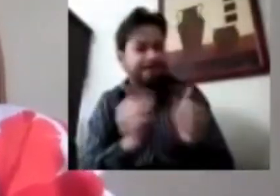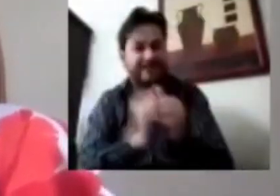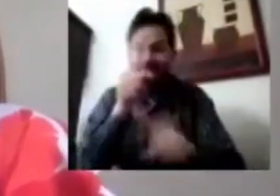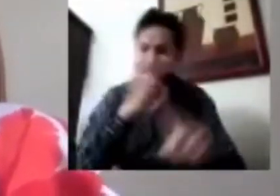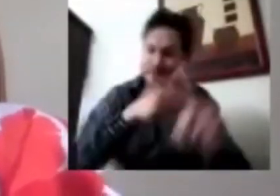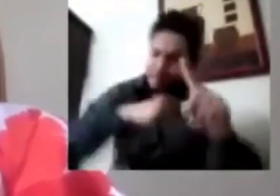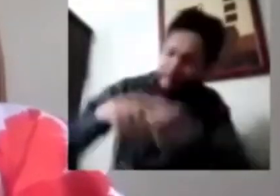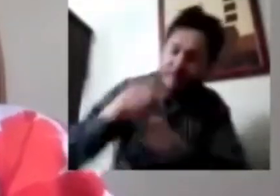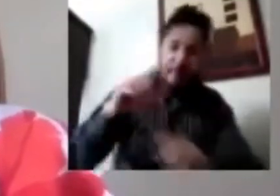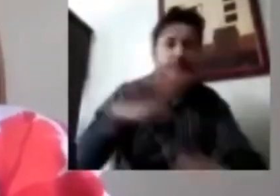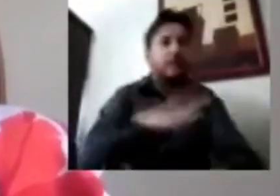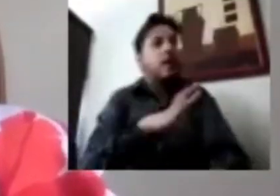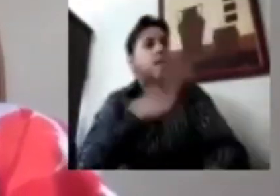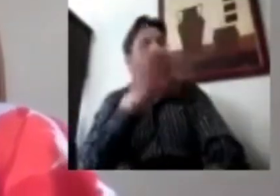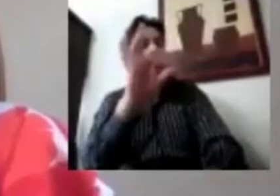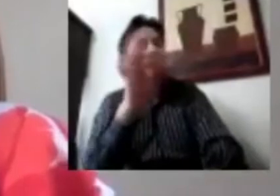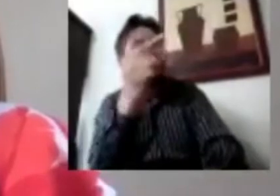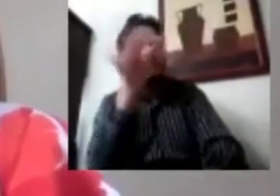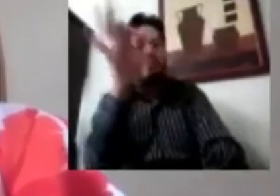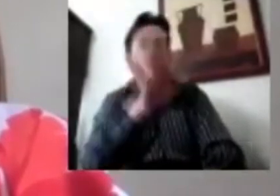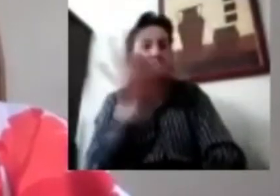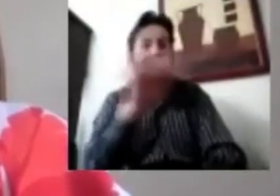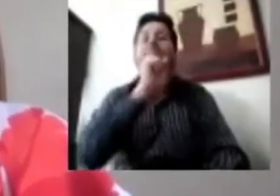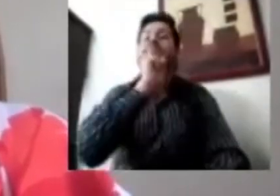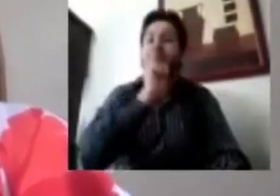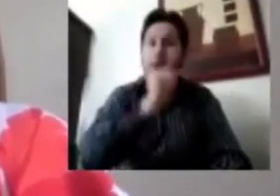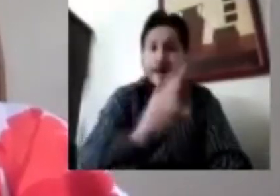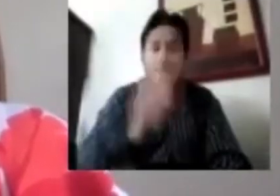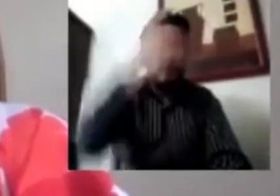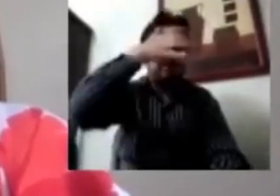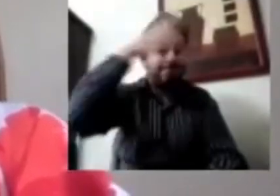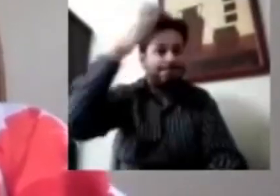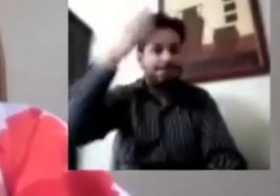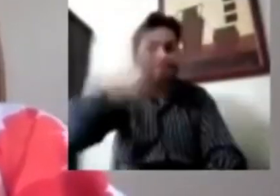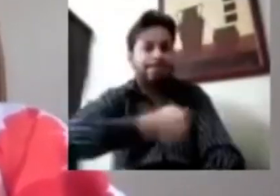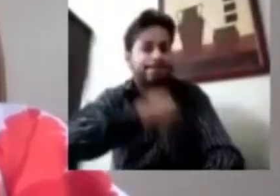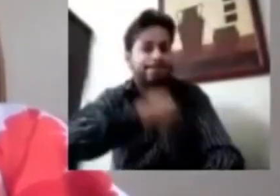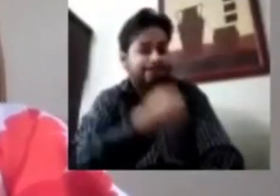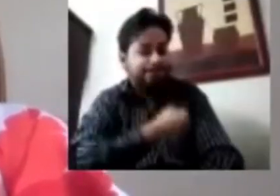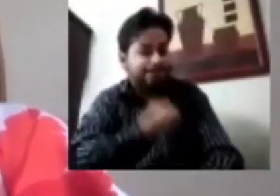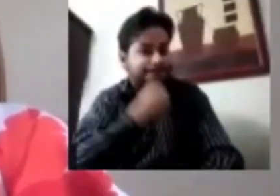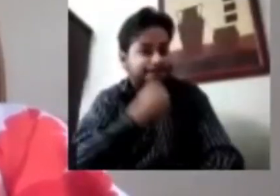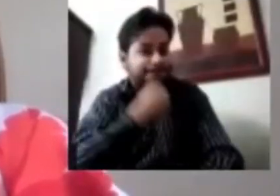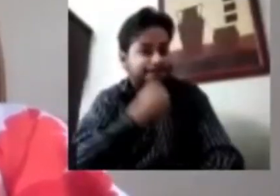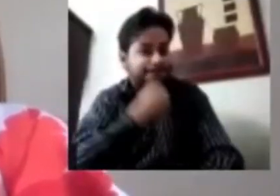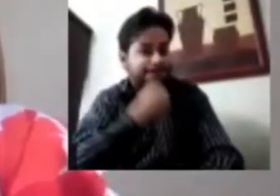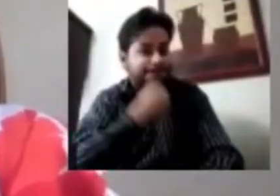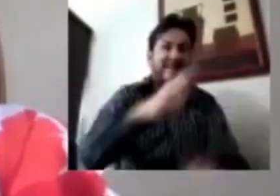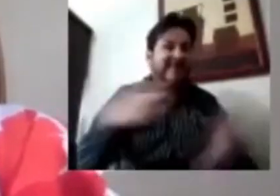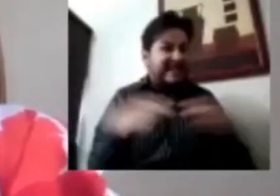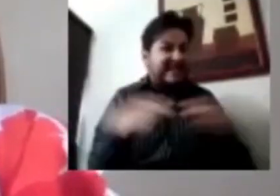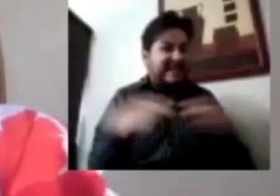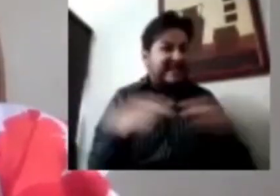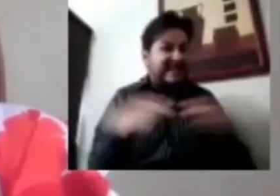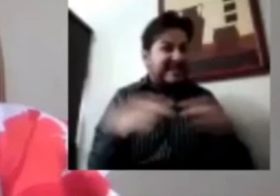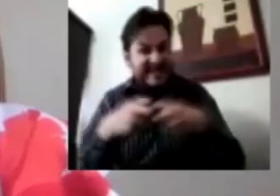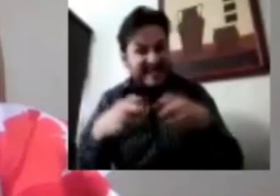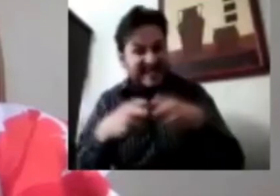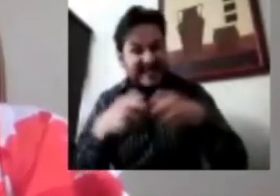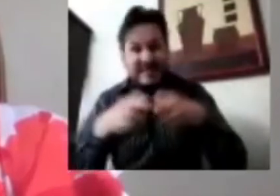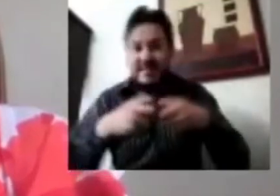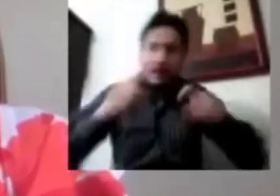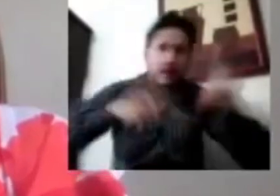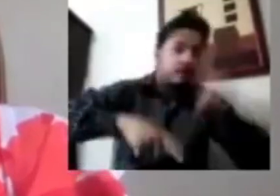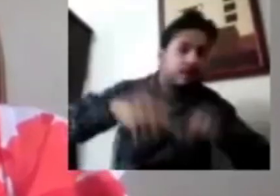% en adultos mayores, y hay síntomas de ansiedad que es diferente por el nivel educativo, a menor nivel